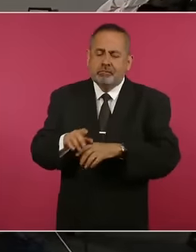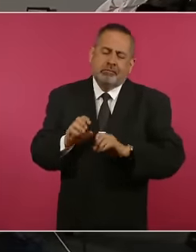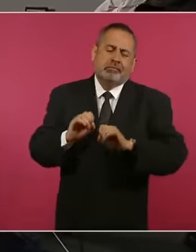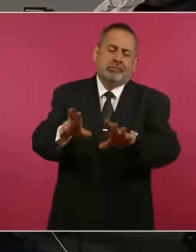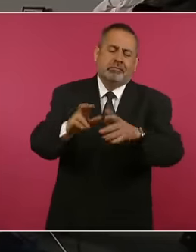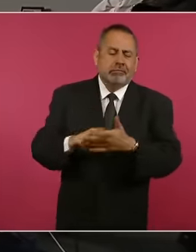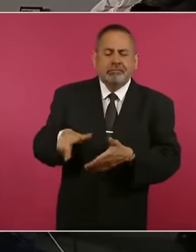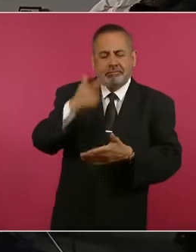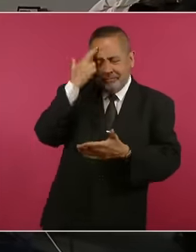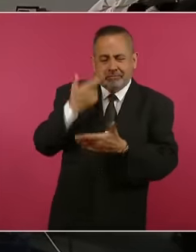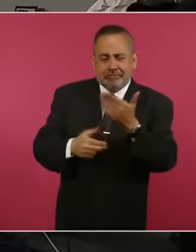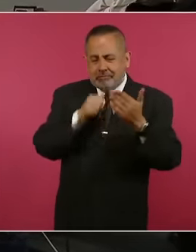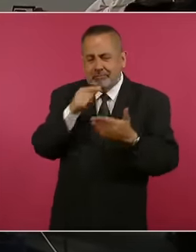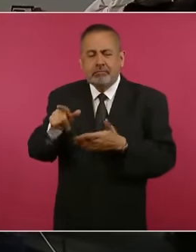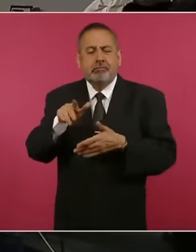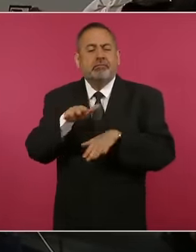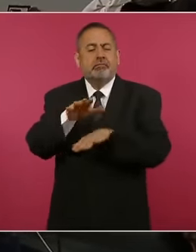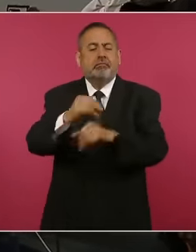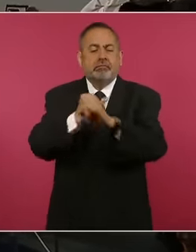demás convenciones al respecto. Gracias.